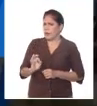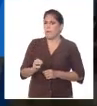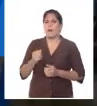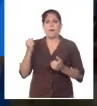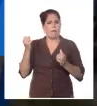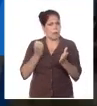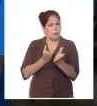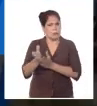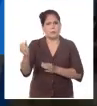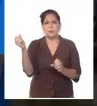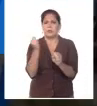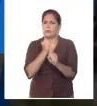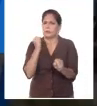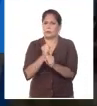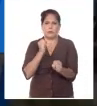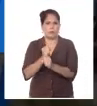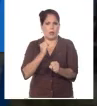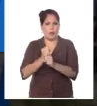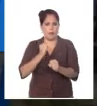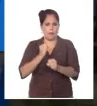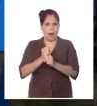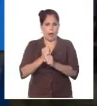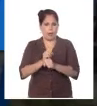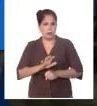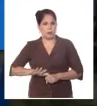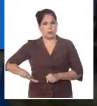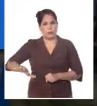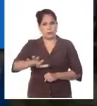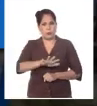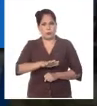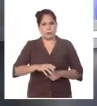brindar el servicio al que aspira nuestro pueblo.